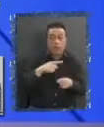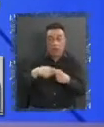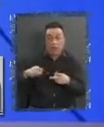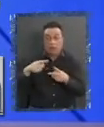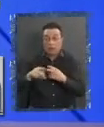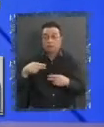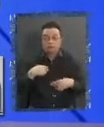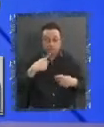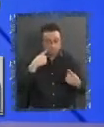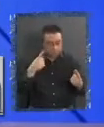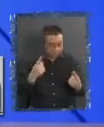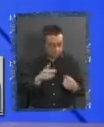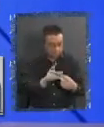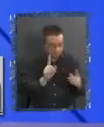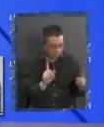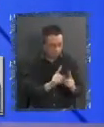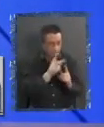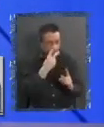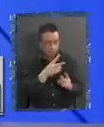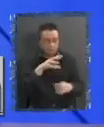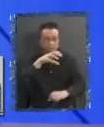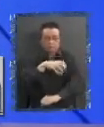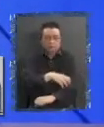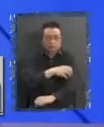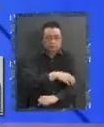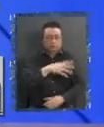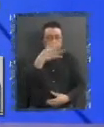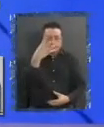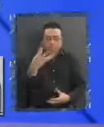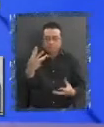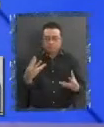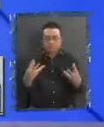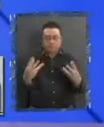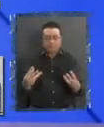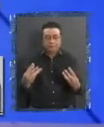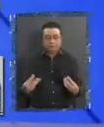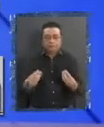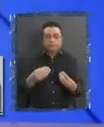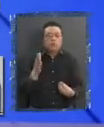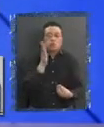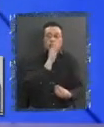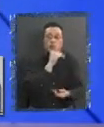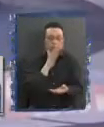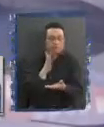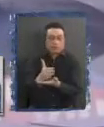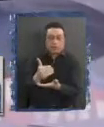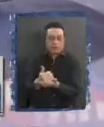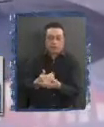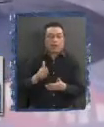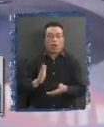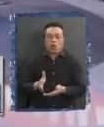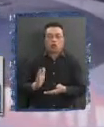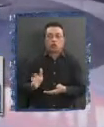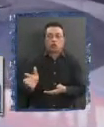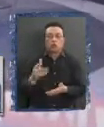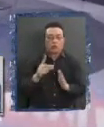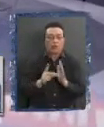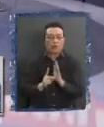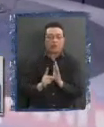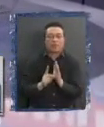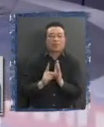encontramos con que las regiones están muriendo. No tienen plan para continuar un desarrollo